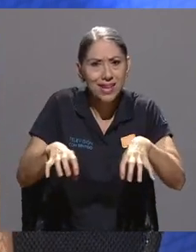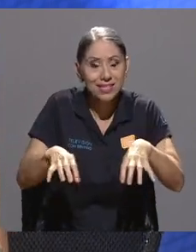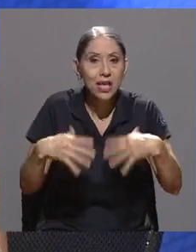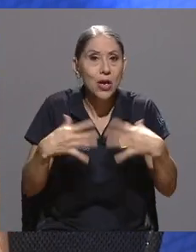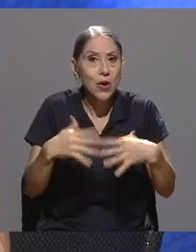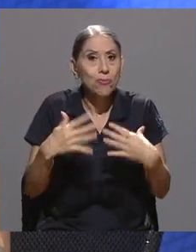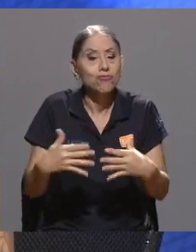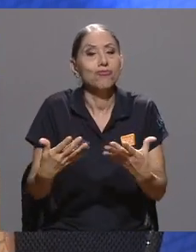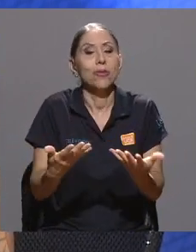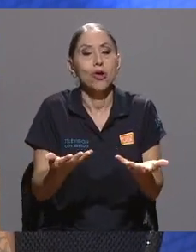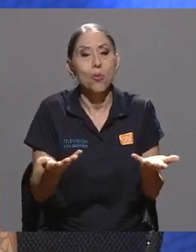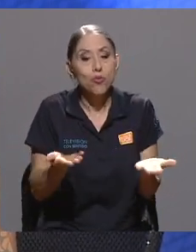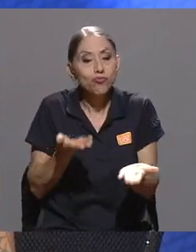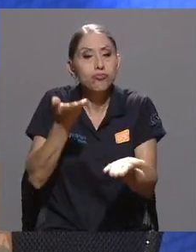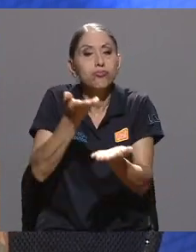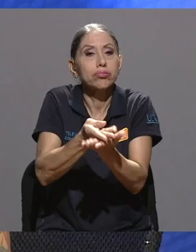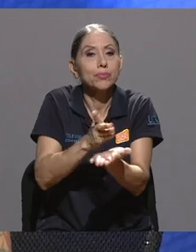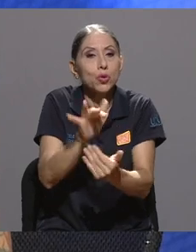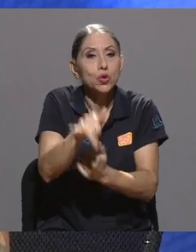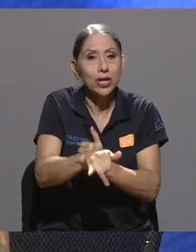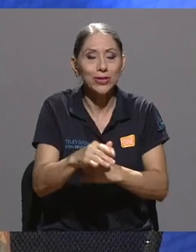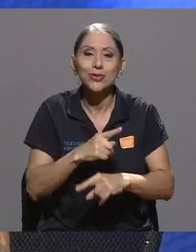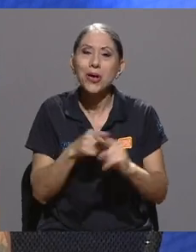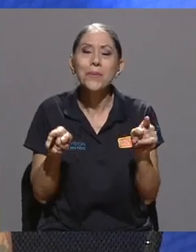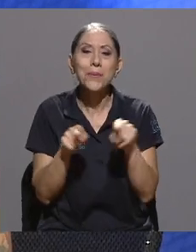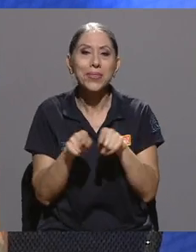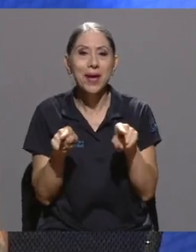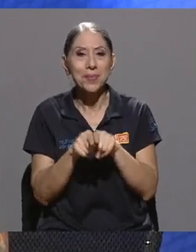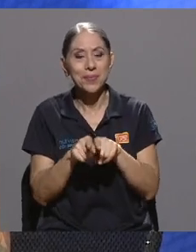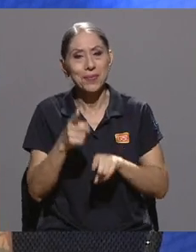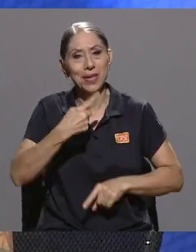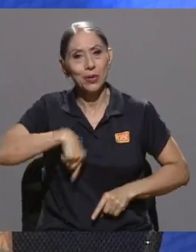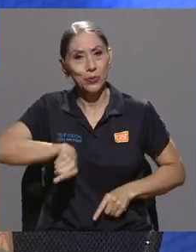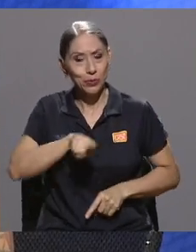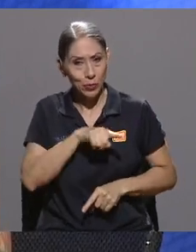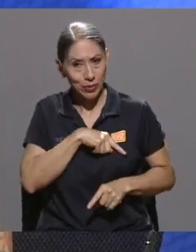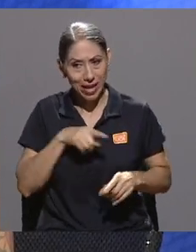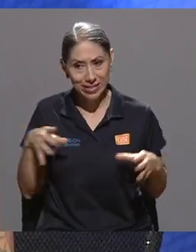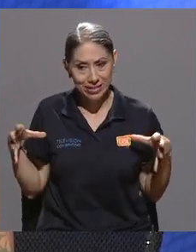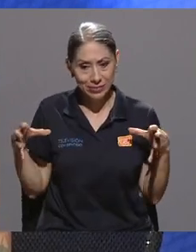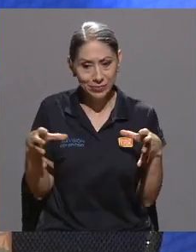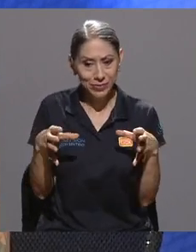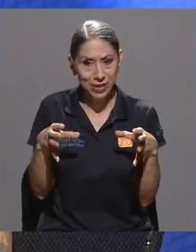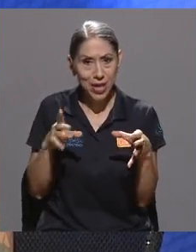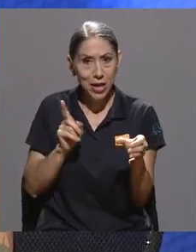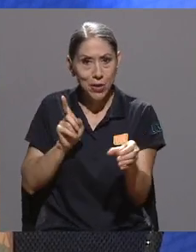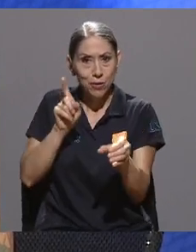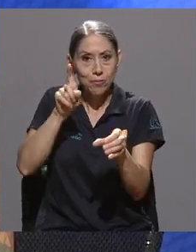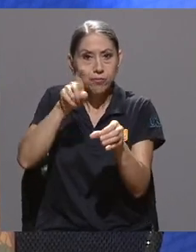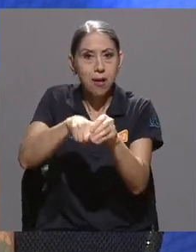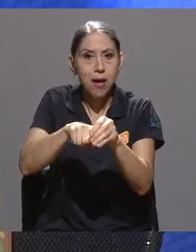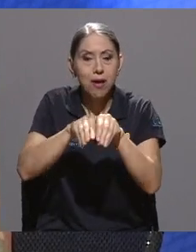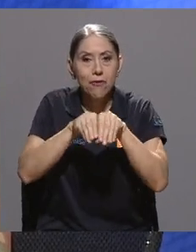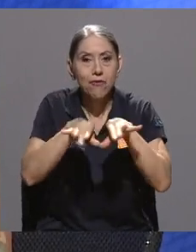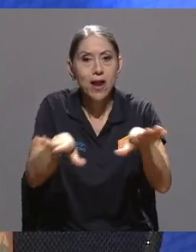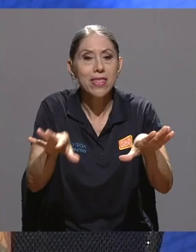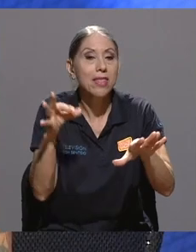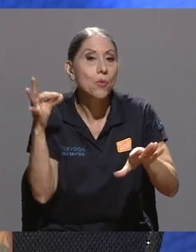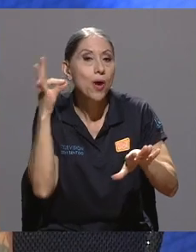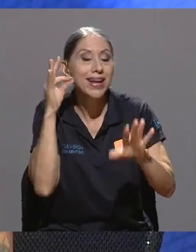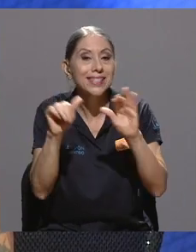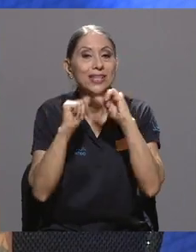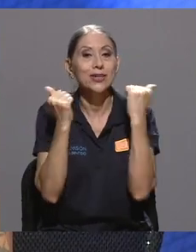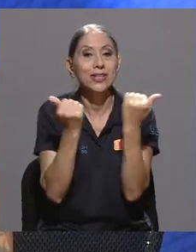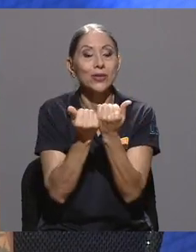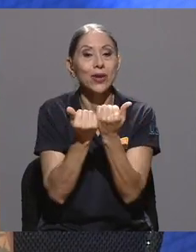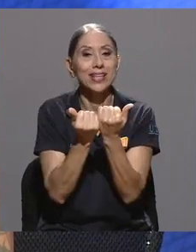nuestros proyectos, pero también más allá de eso, también somos parte de la red de mujeres y asociaciones